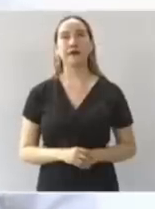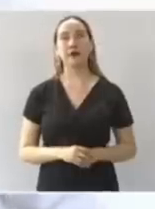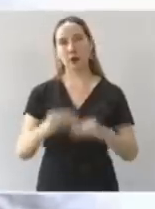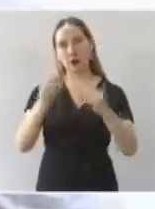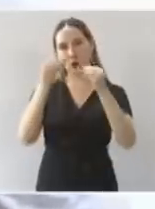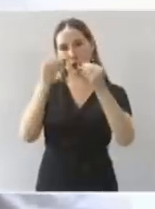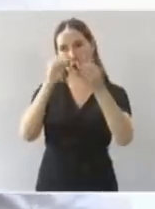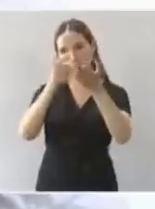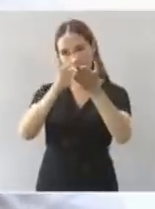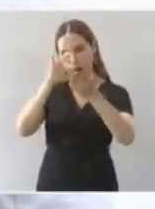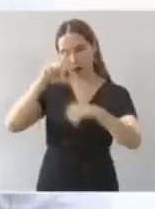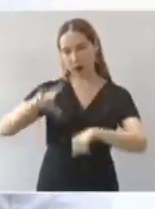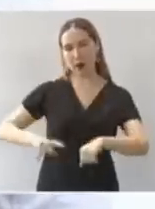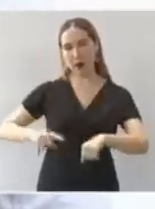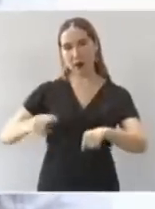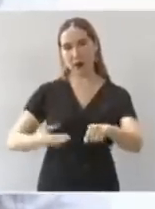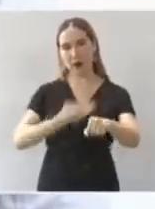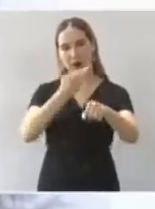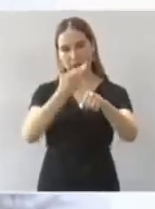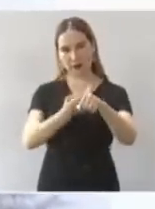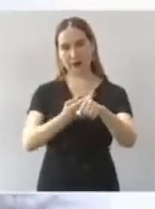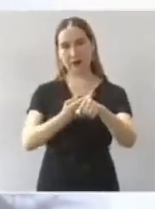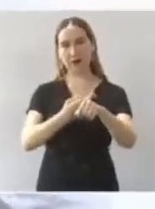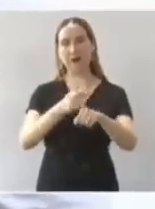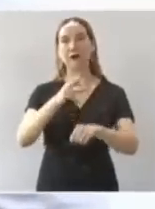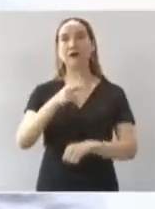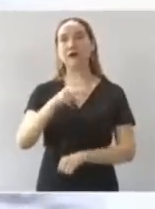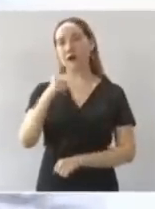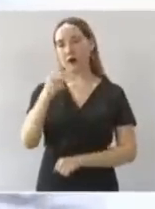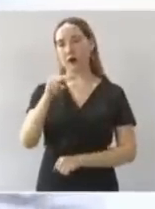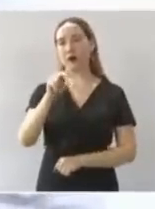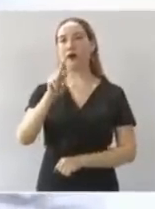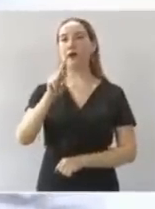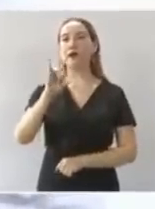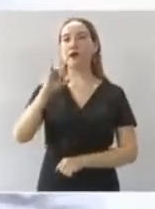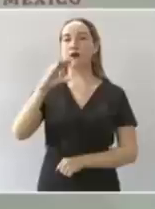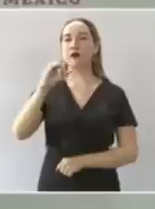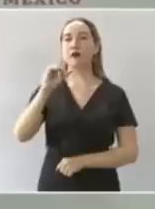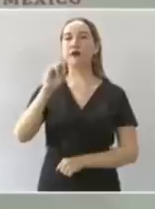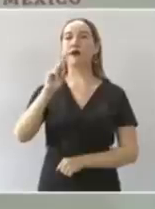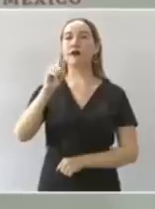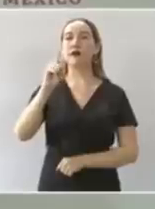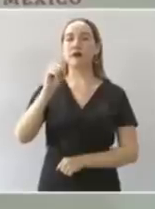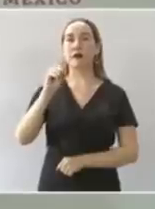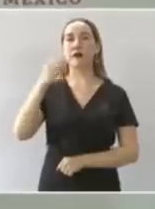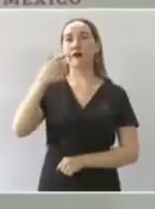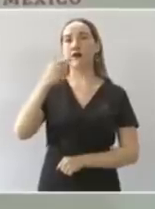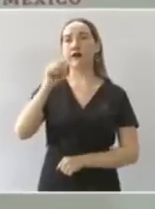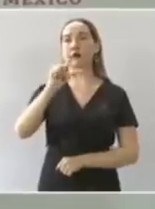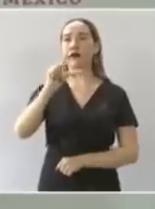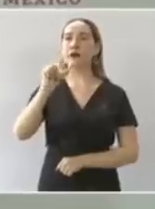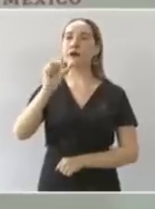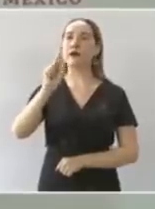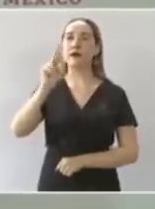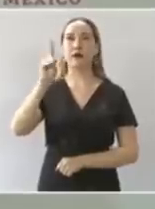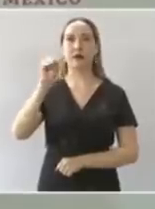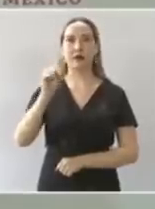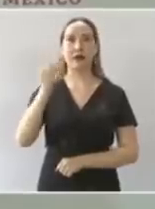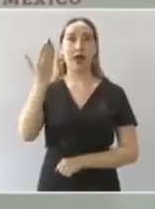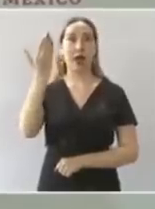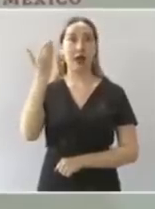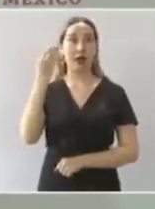a Ricardo Gallardo porque teníamos desde hace cuatro años